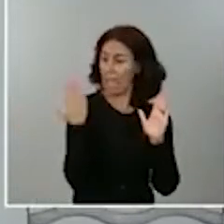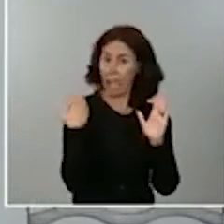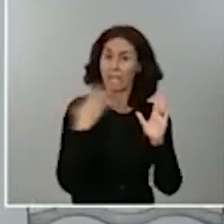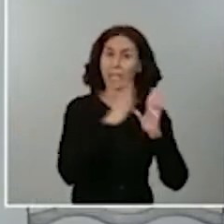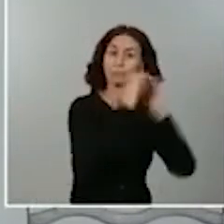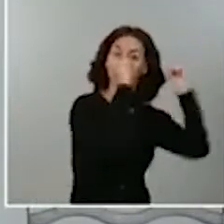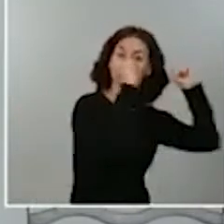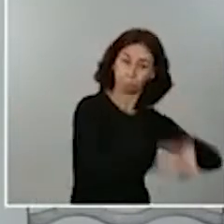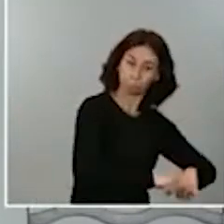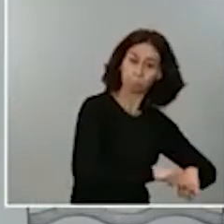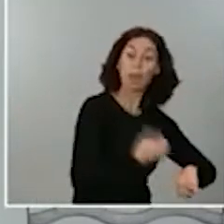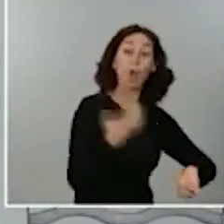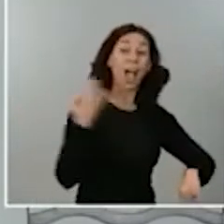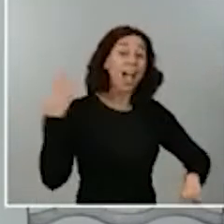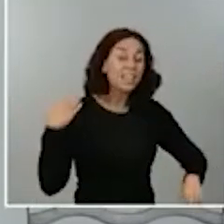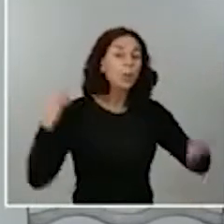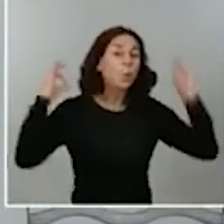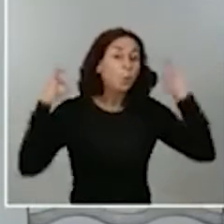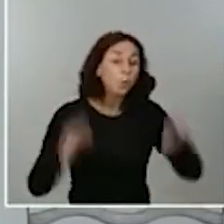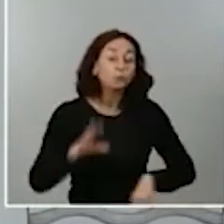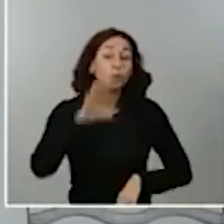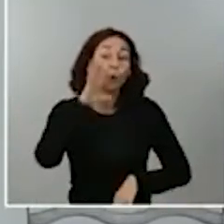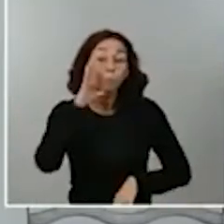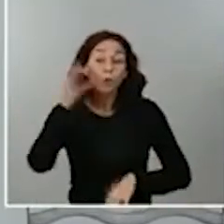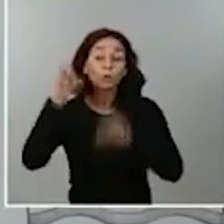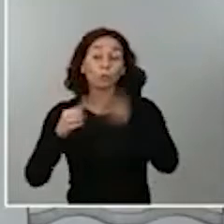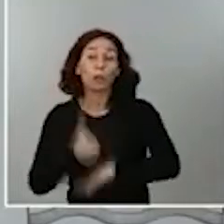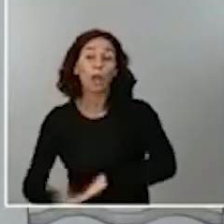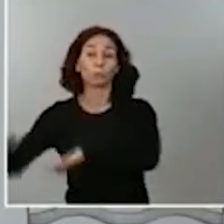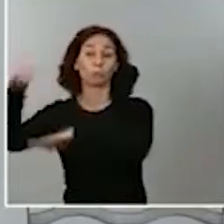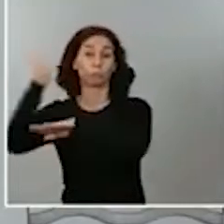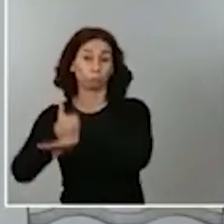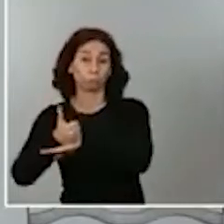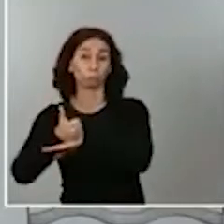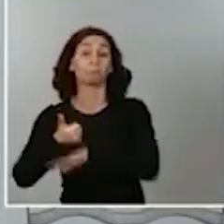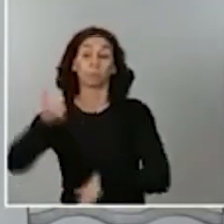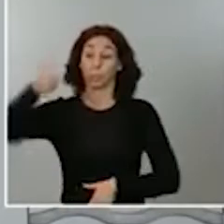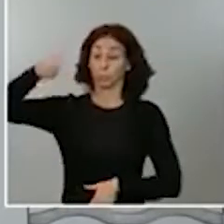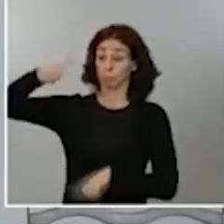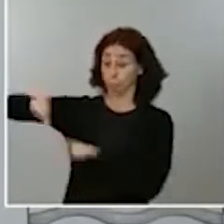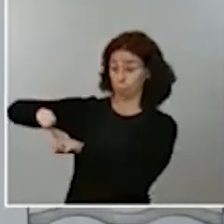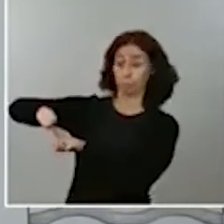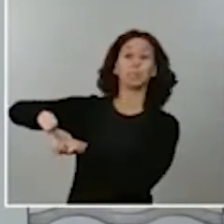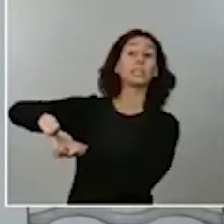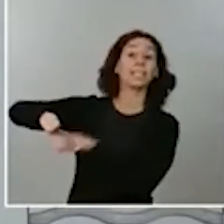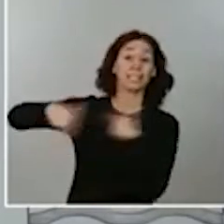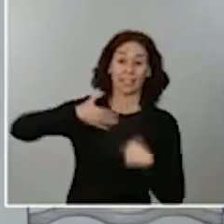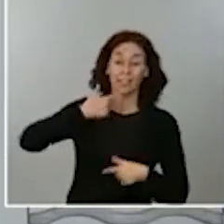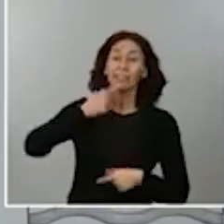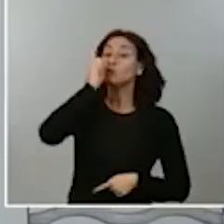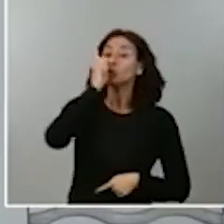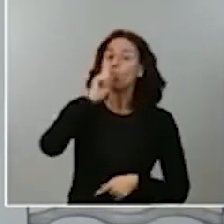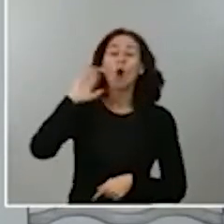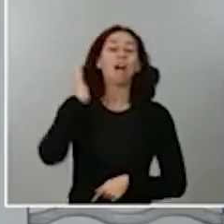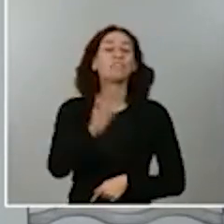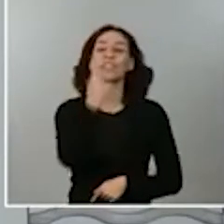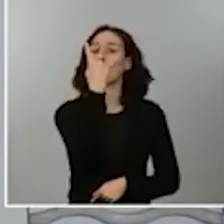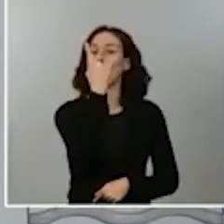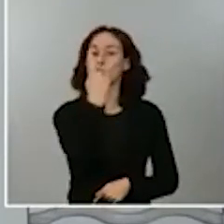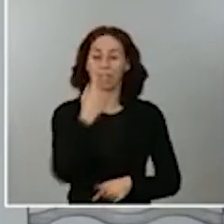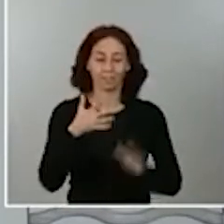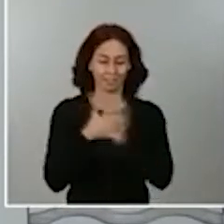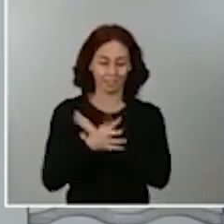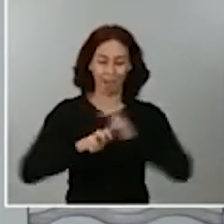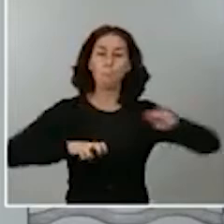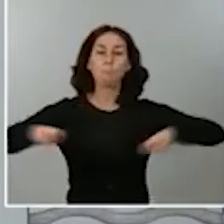Tribunal Superior de Justicia de Madrid, solo una de ellas, la que afectaba al derecho fundamental a la movilidad, la que decretaba un confinamiento